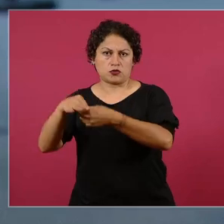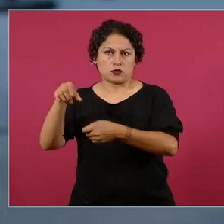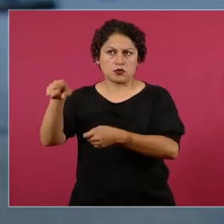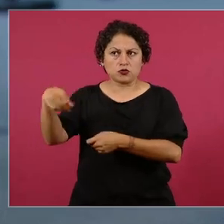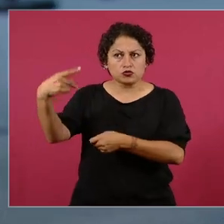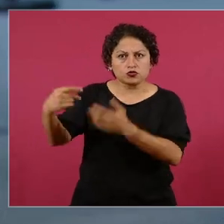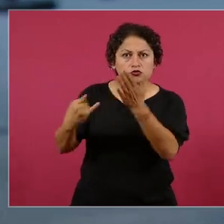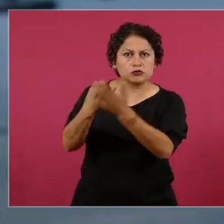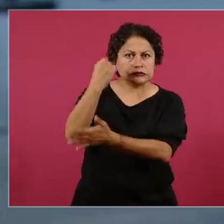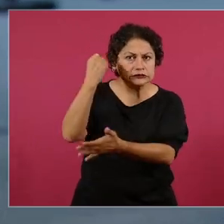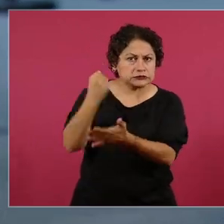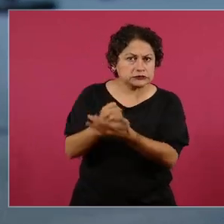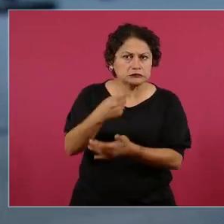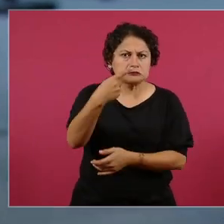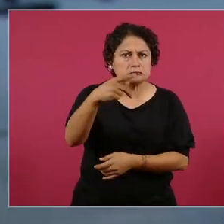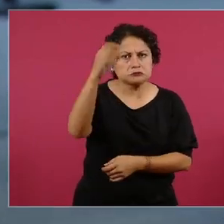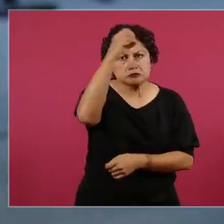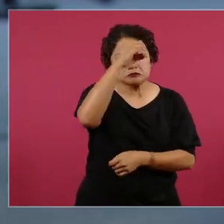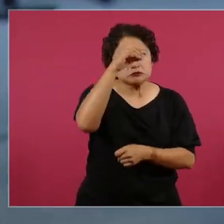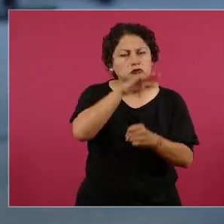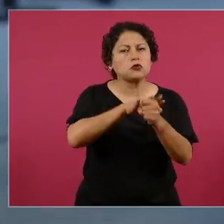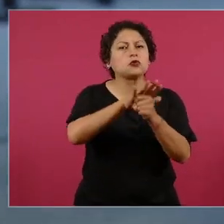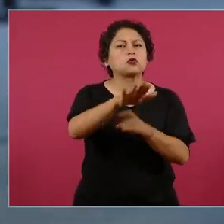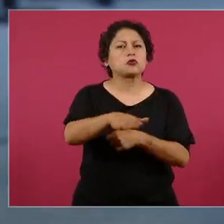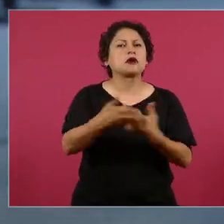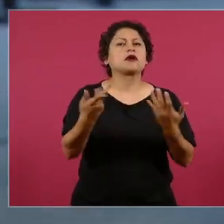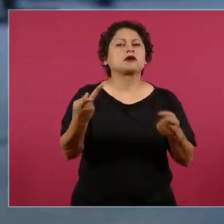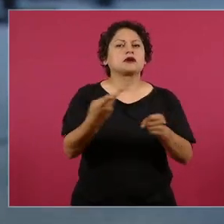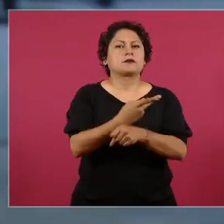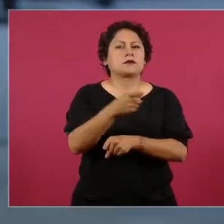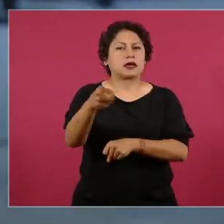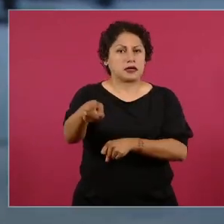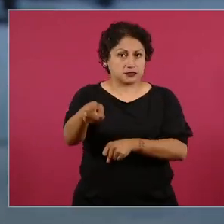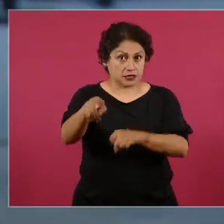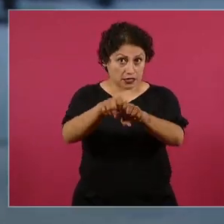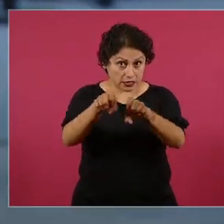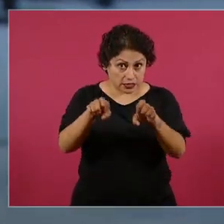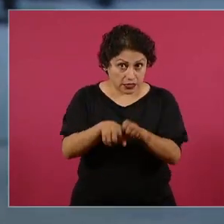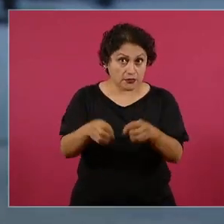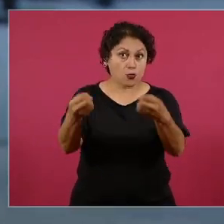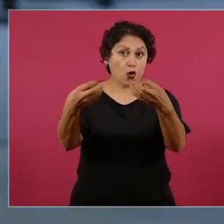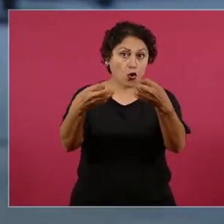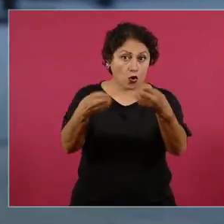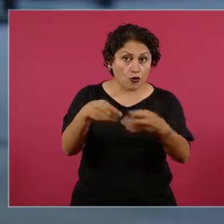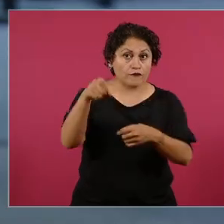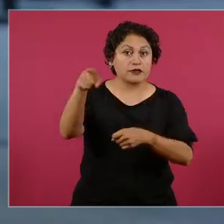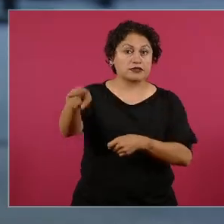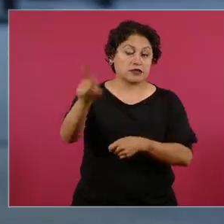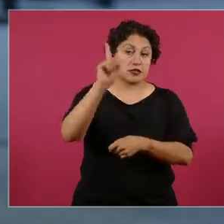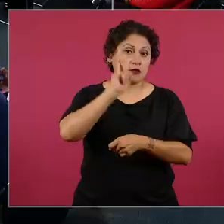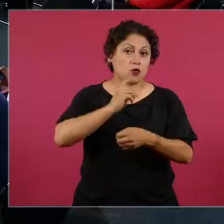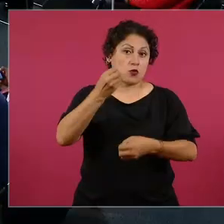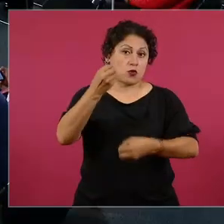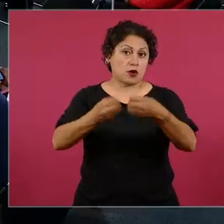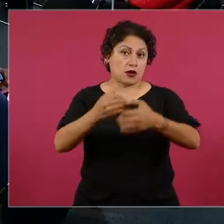por parte de la ministra, la oficina de la ministra en torno al oficio que le envió usted la semana pasada.